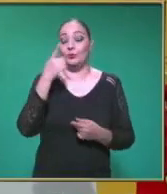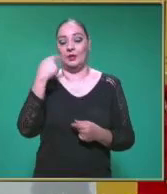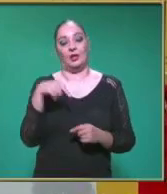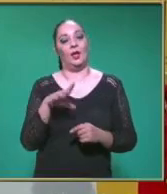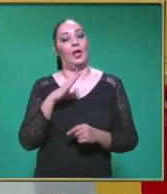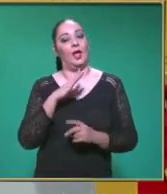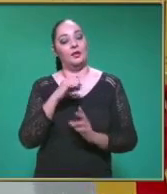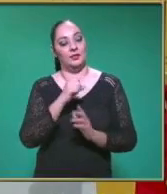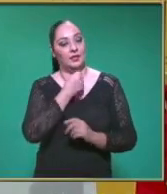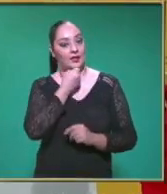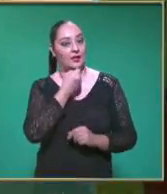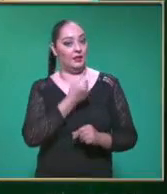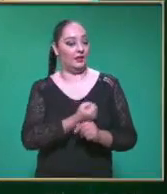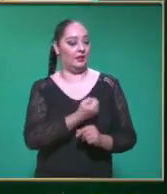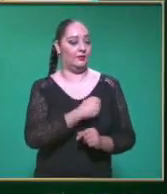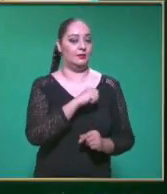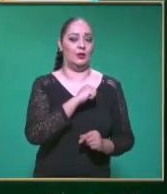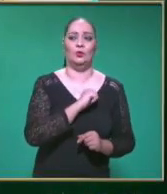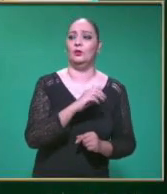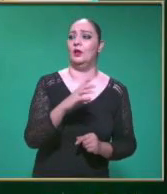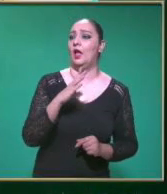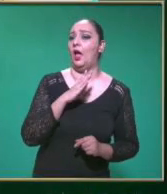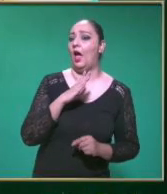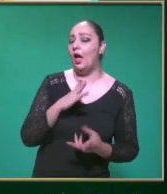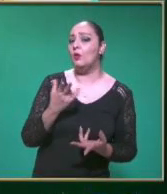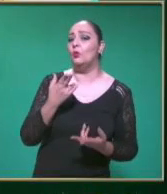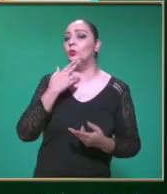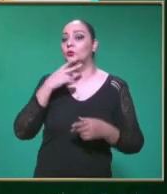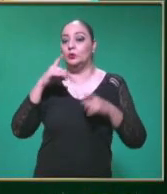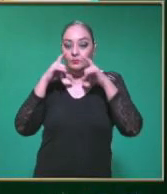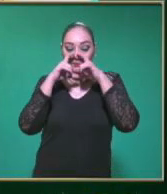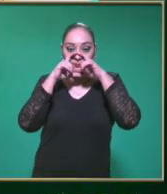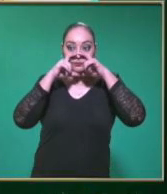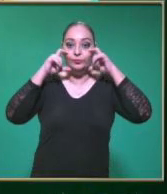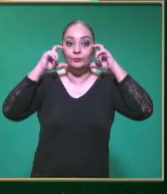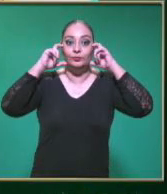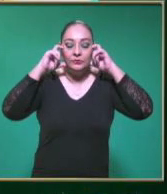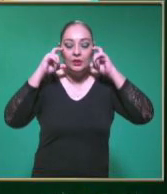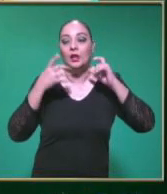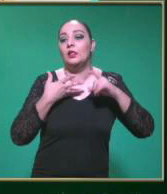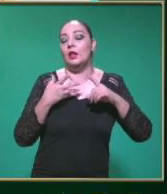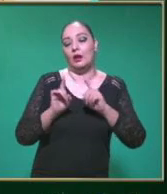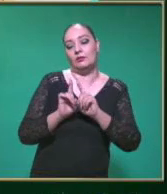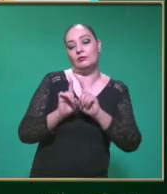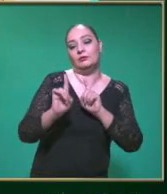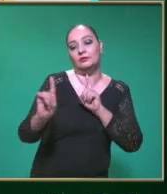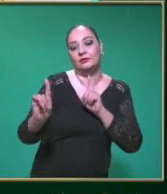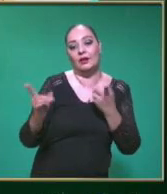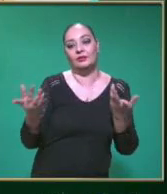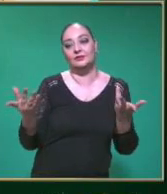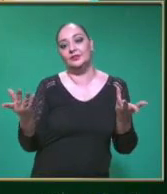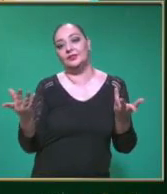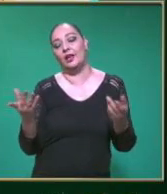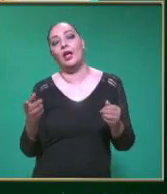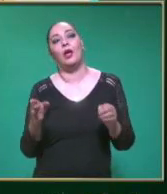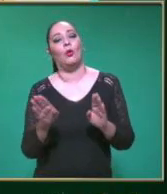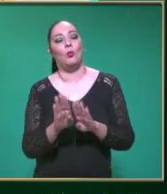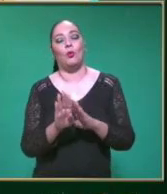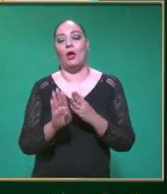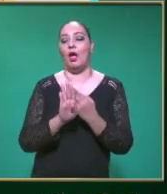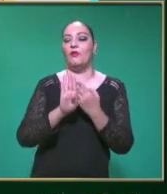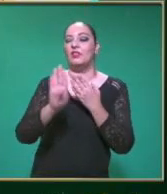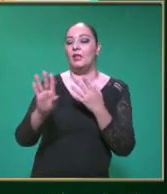establece la Secretaría de Salud Como es el uso del cubrebocas El mantener una sana distancia El evitar lugares